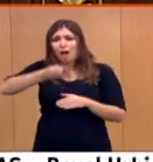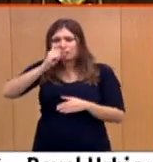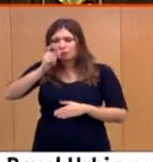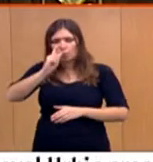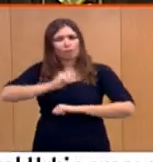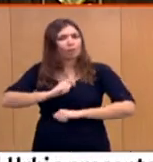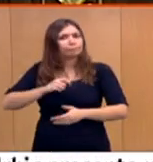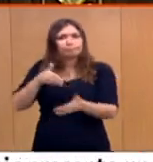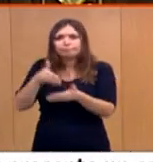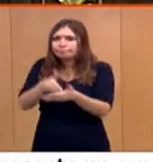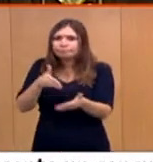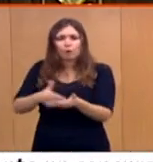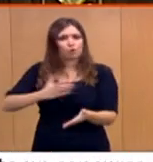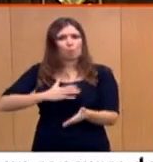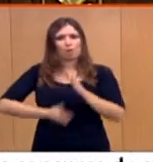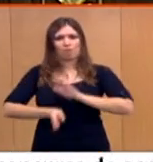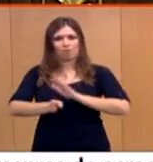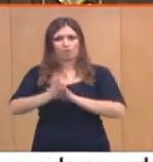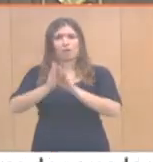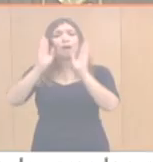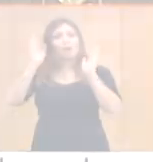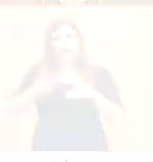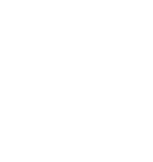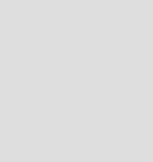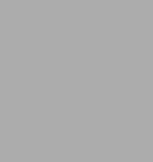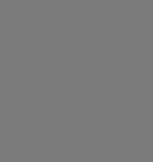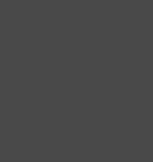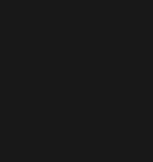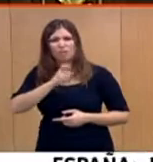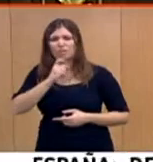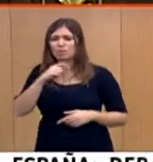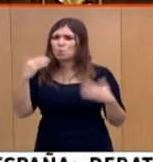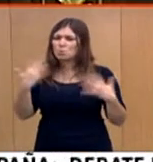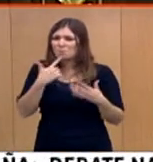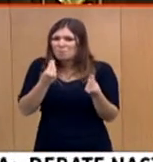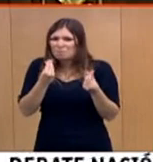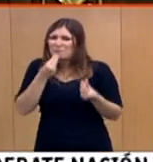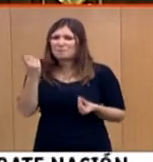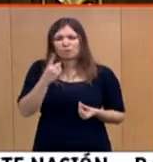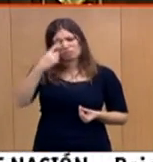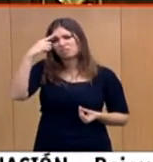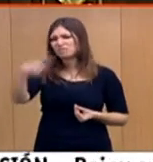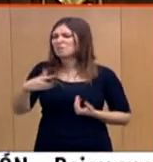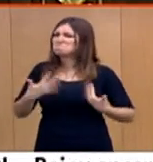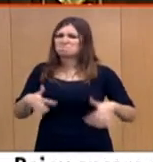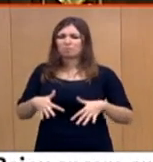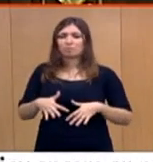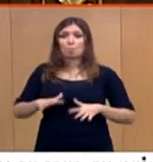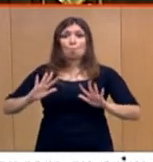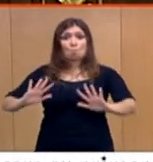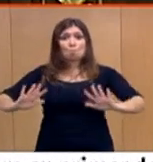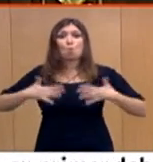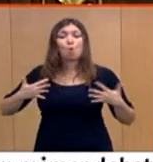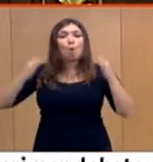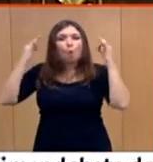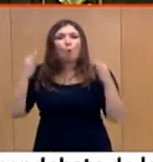potenciales y pueda desarrollar toda su capacidad real de crecimiento. La sorpresa apareció en cuanto nos